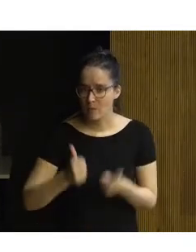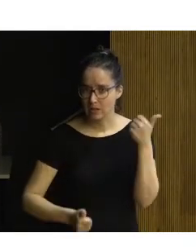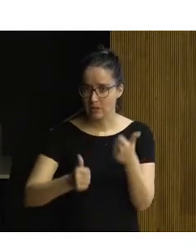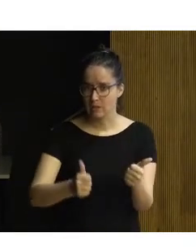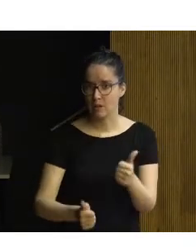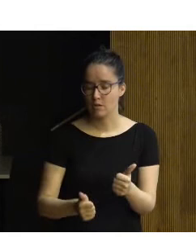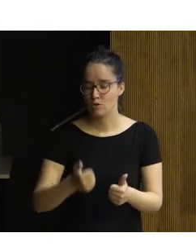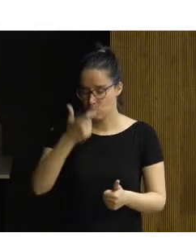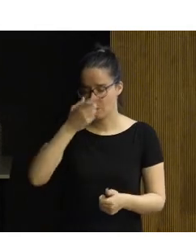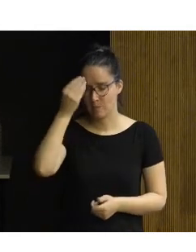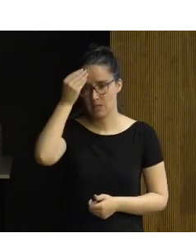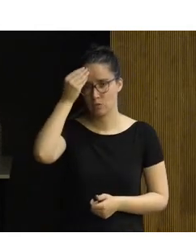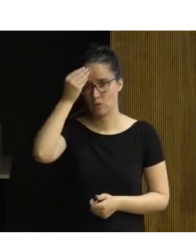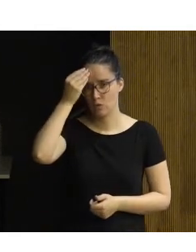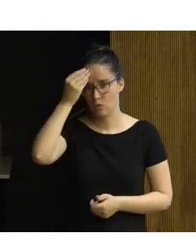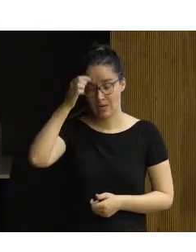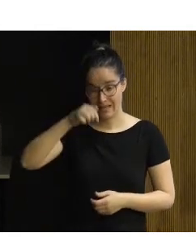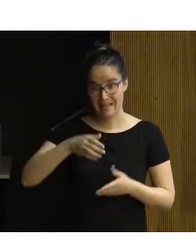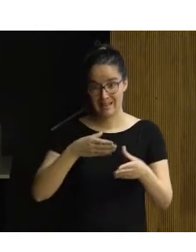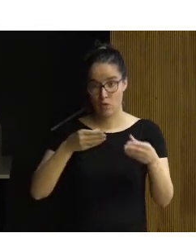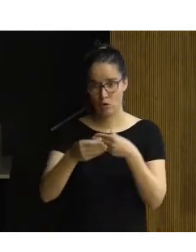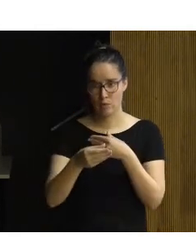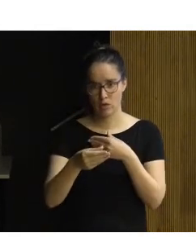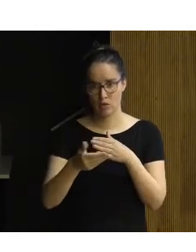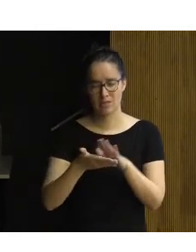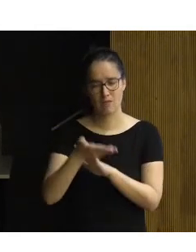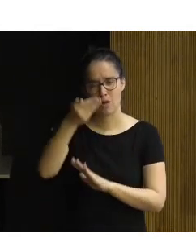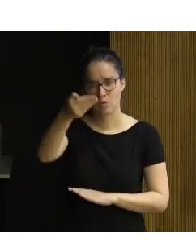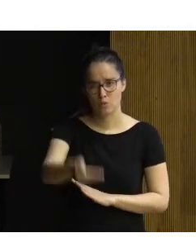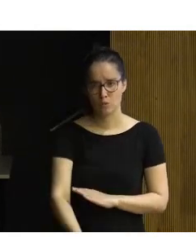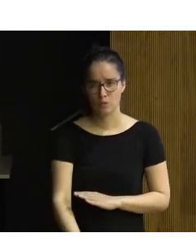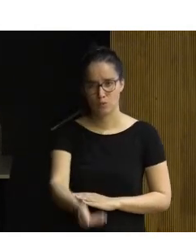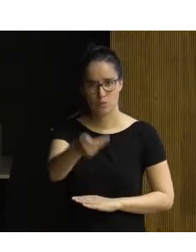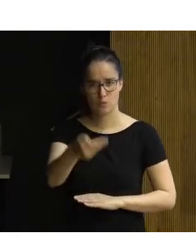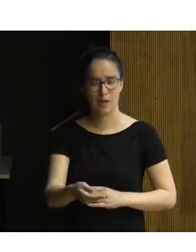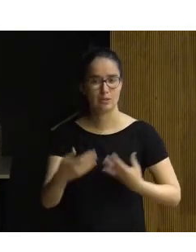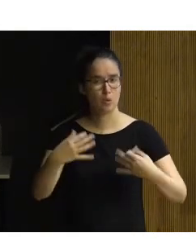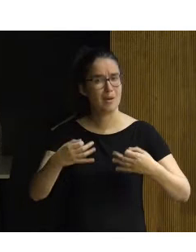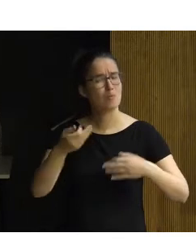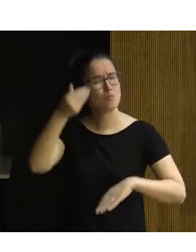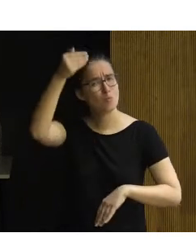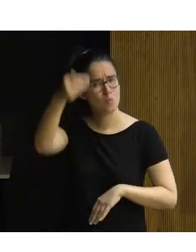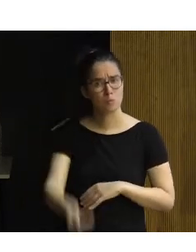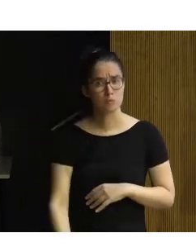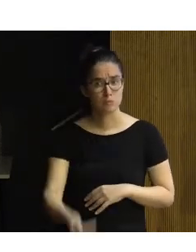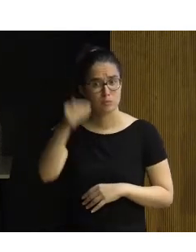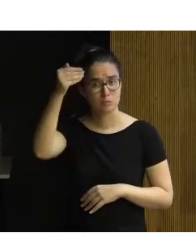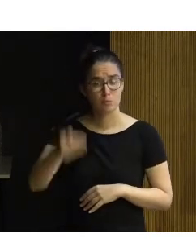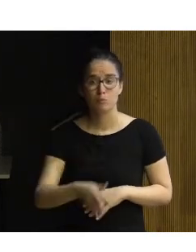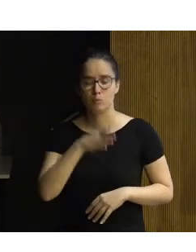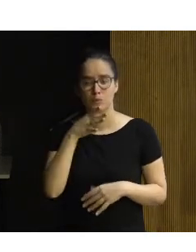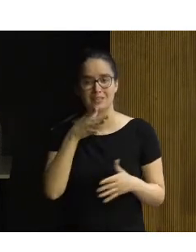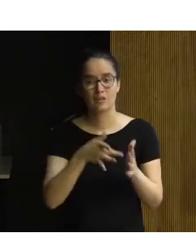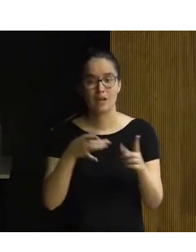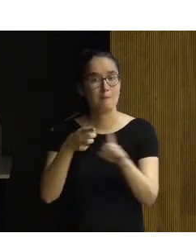Realmente creo que este estándar es un estándar importante, es un estándar relevante, porque es un estándar